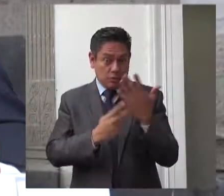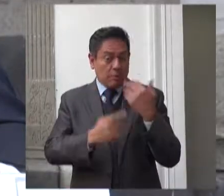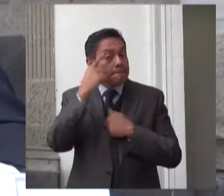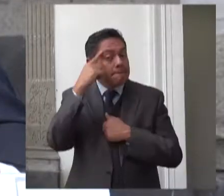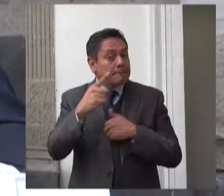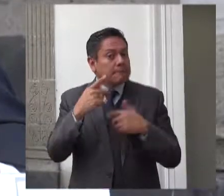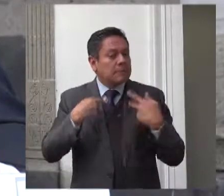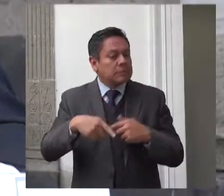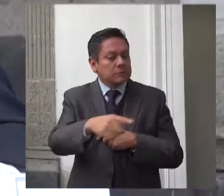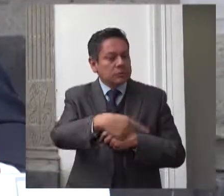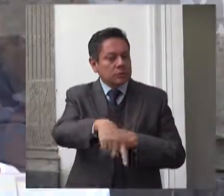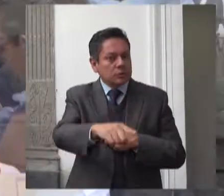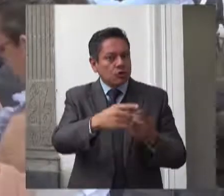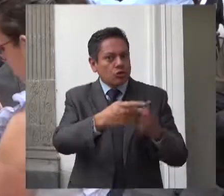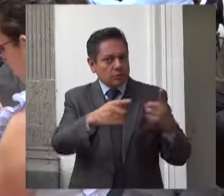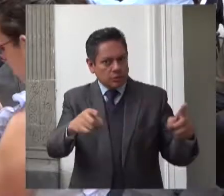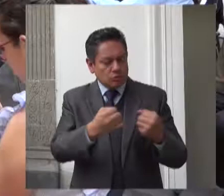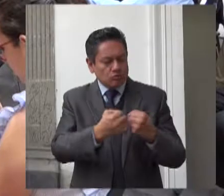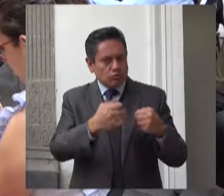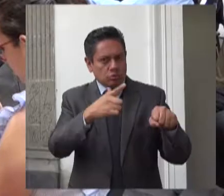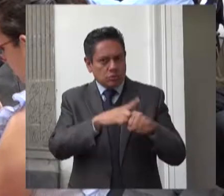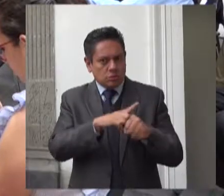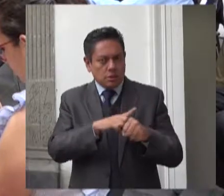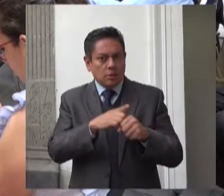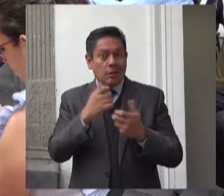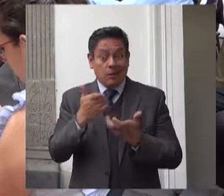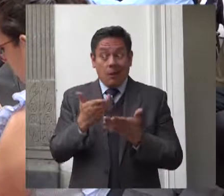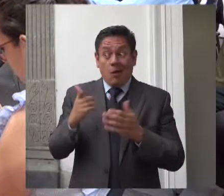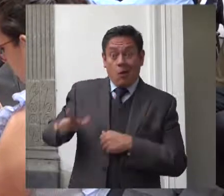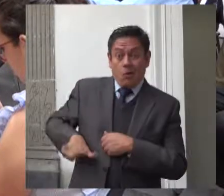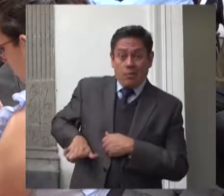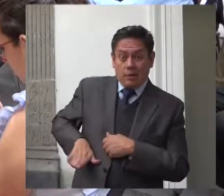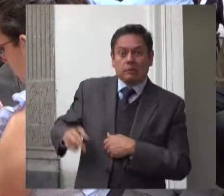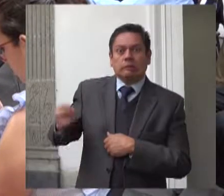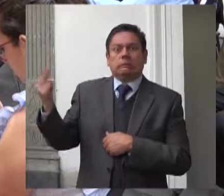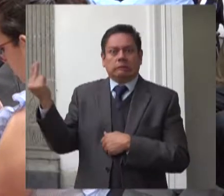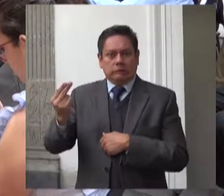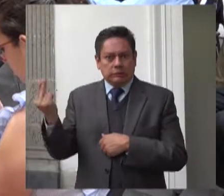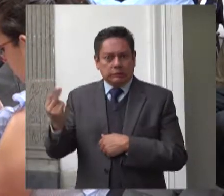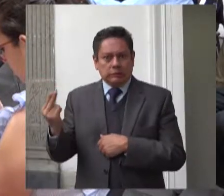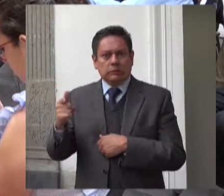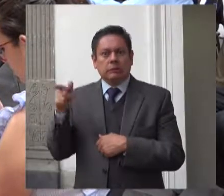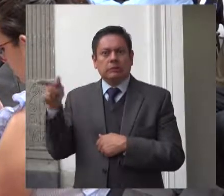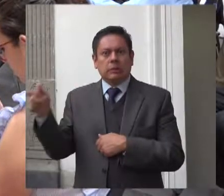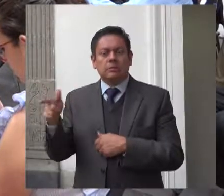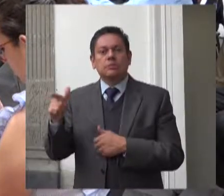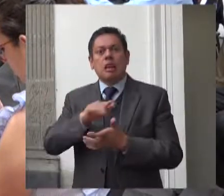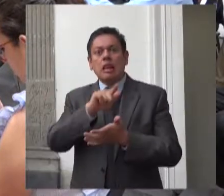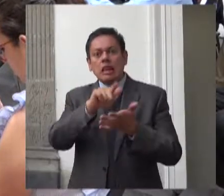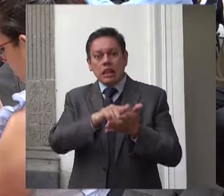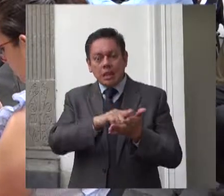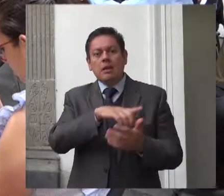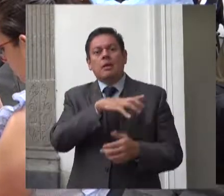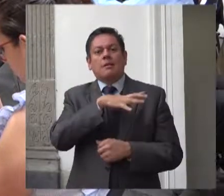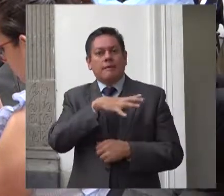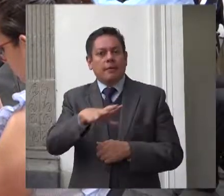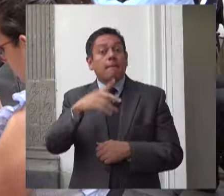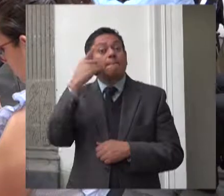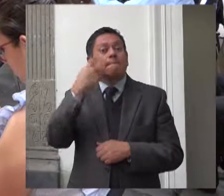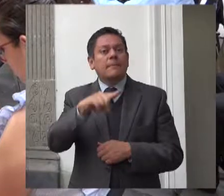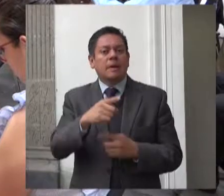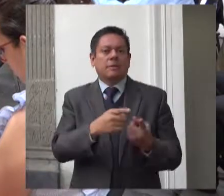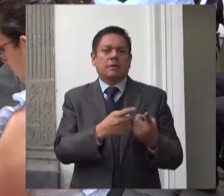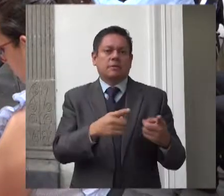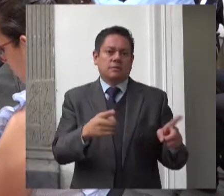desarrollo social, las autoridades debieron atender las disposiciones de la Ley General de Desarrollo Social,